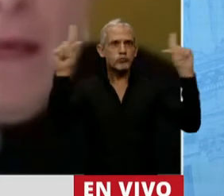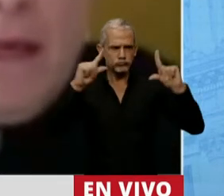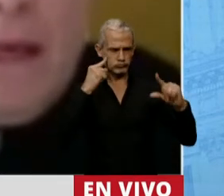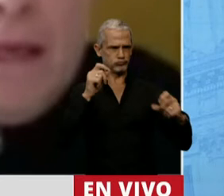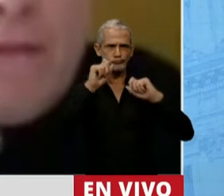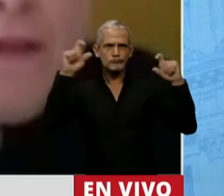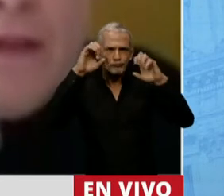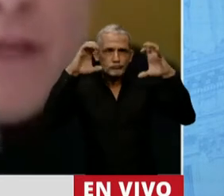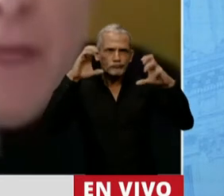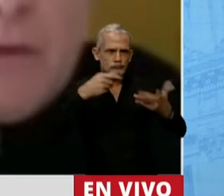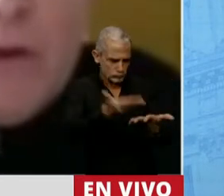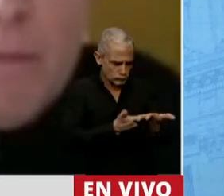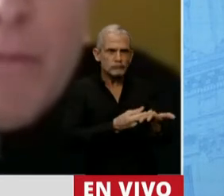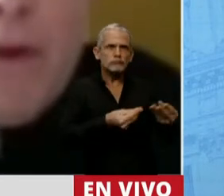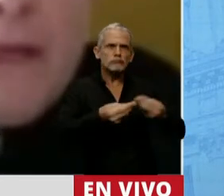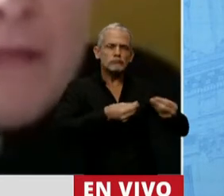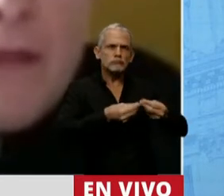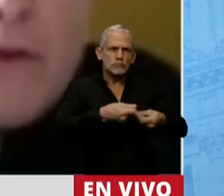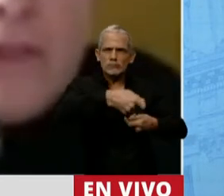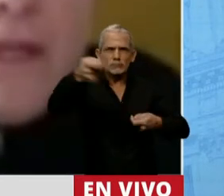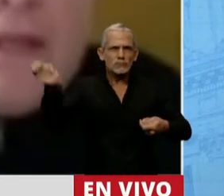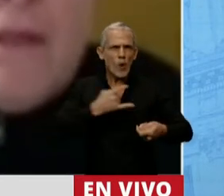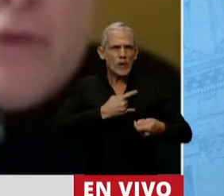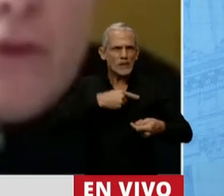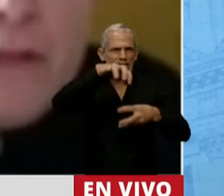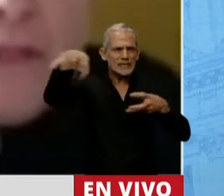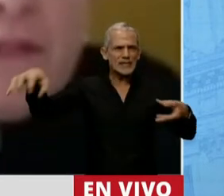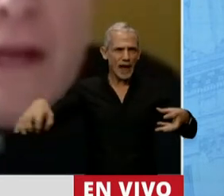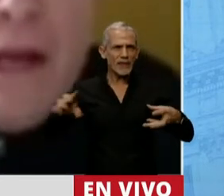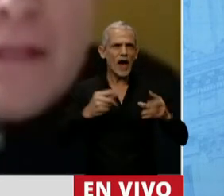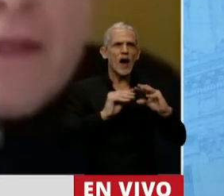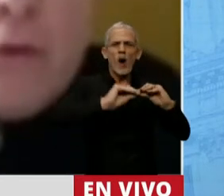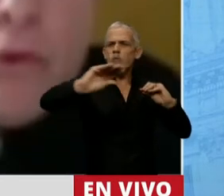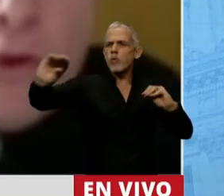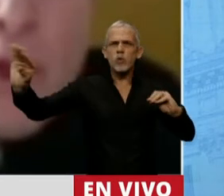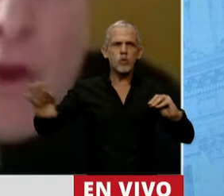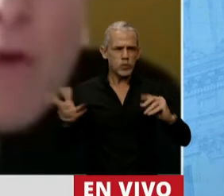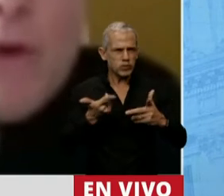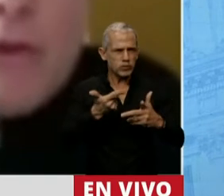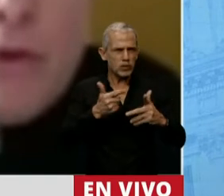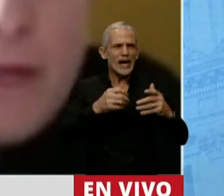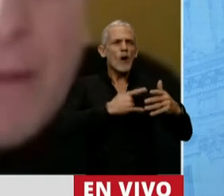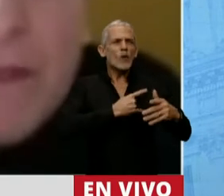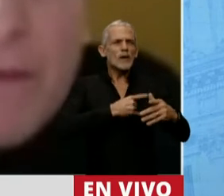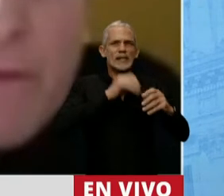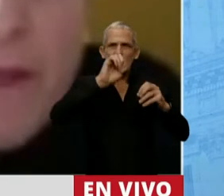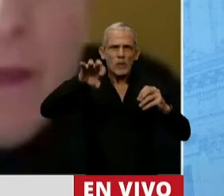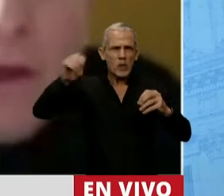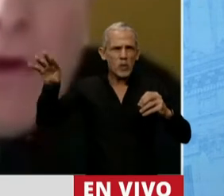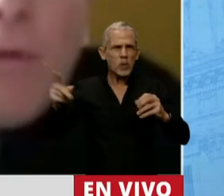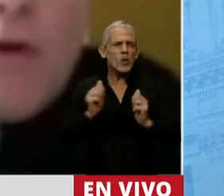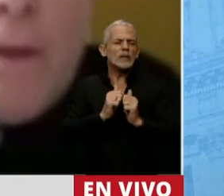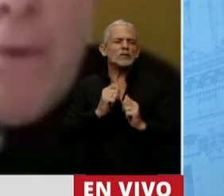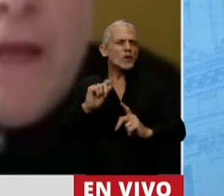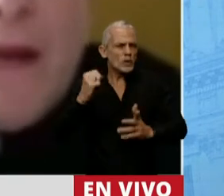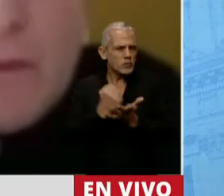de que ese financiamiento que propone el Estado no tiene distribuciones entre las casas de estudio como históricamente